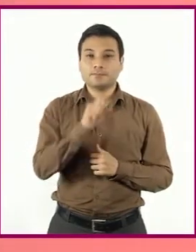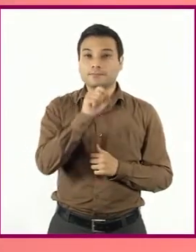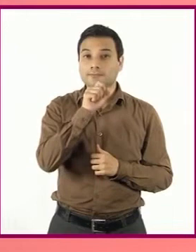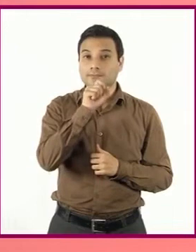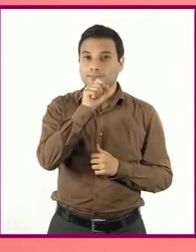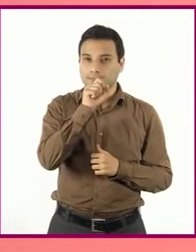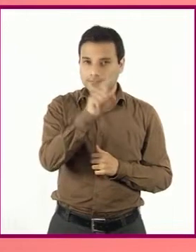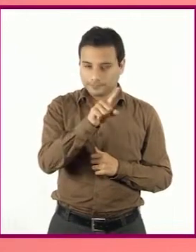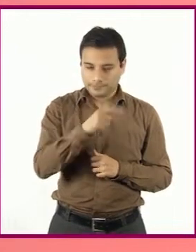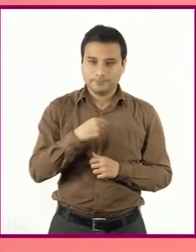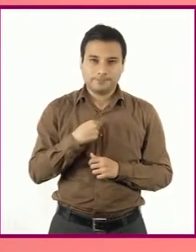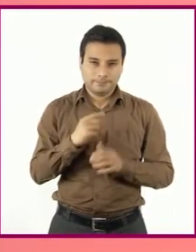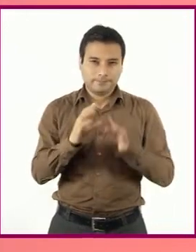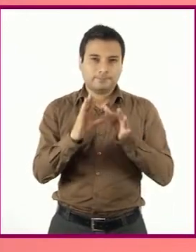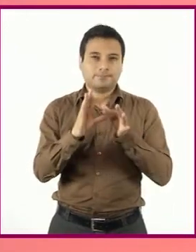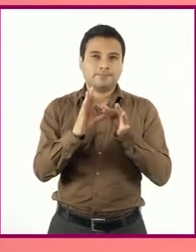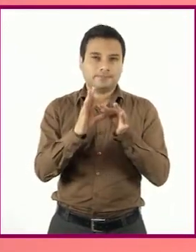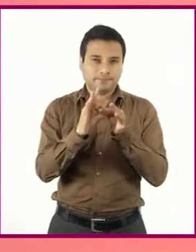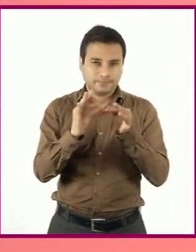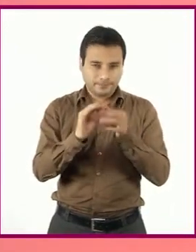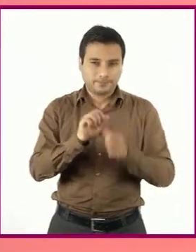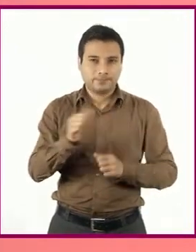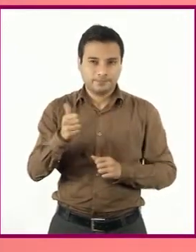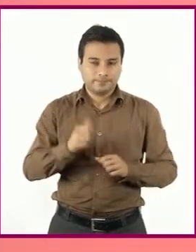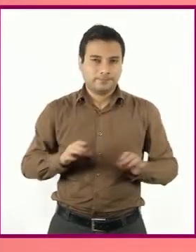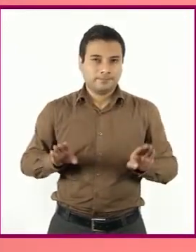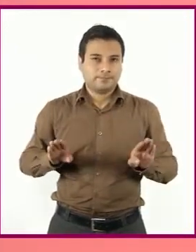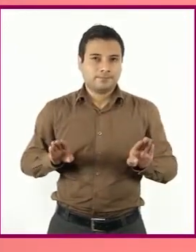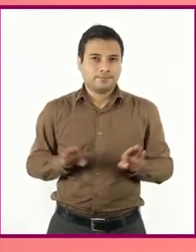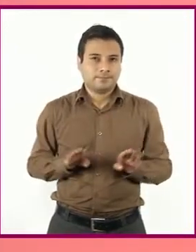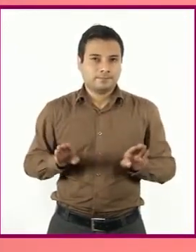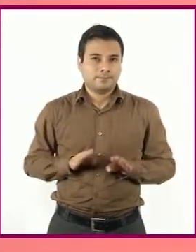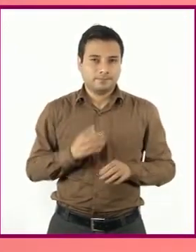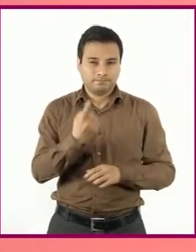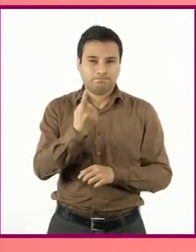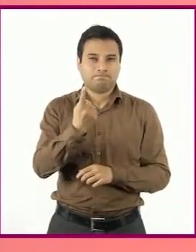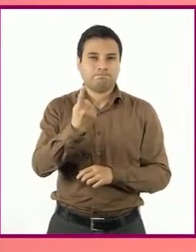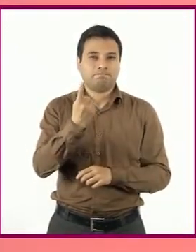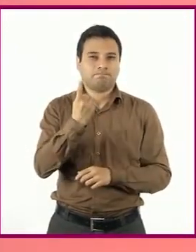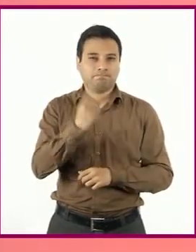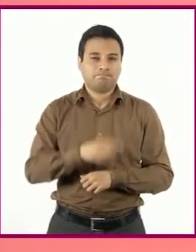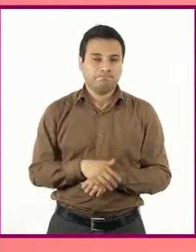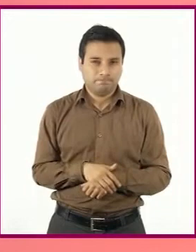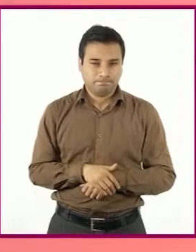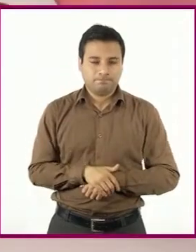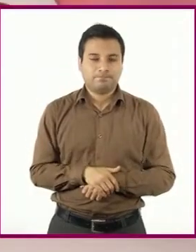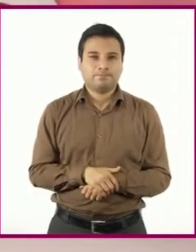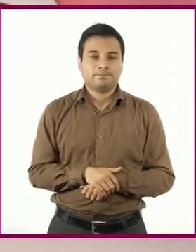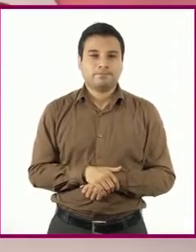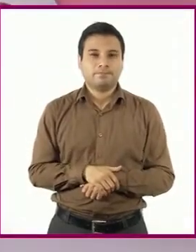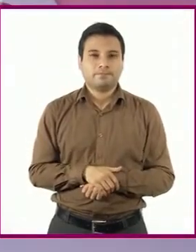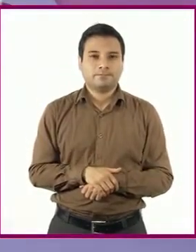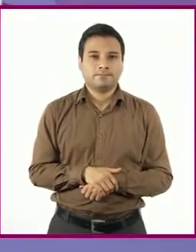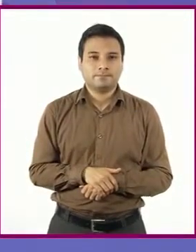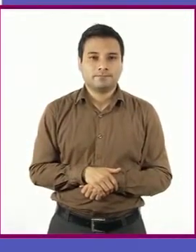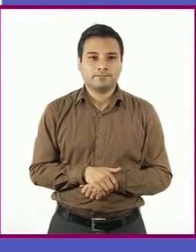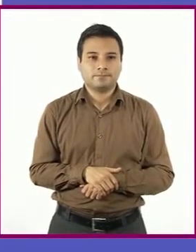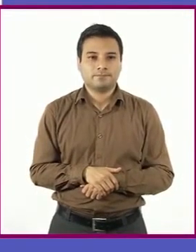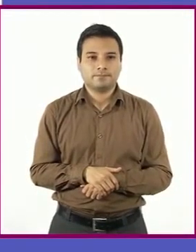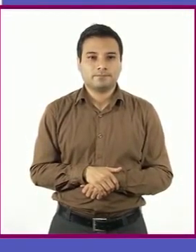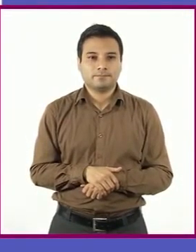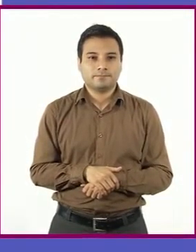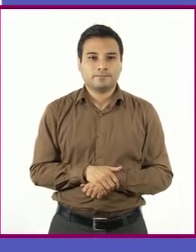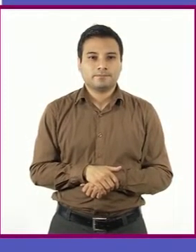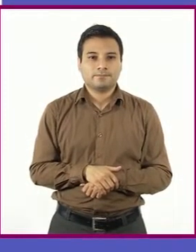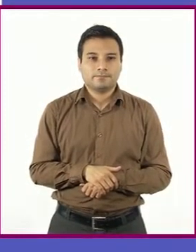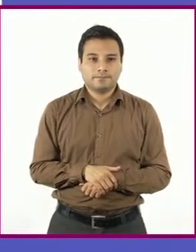mencionar otro tipo de características que se suman a las que hemos nombrado hasta ahora. El autor